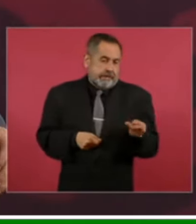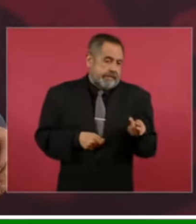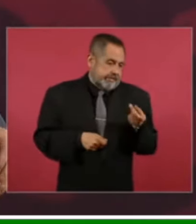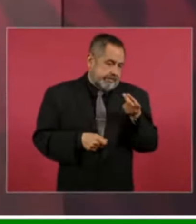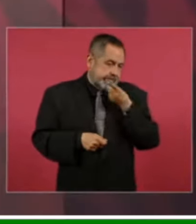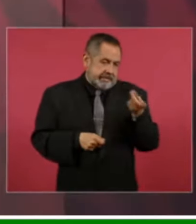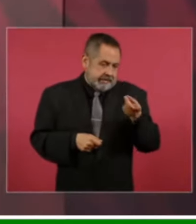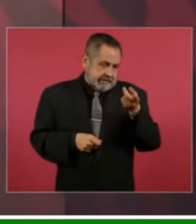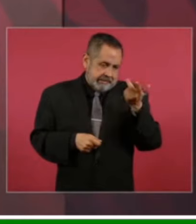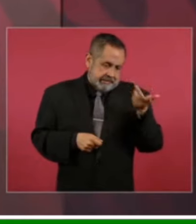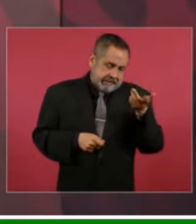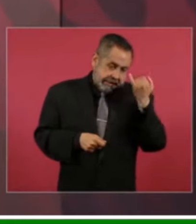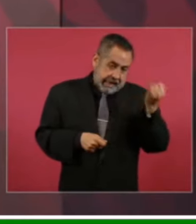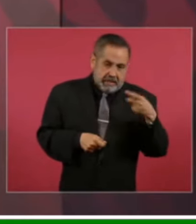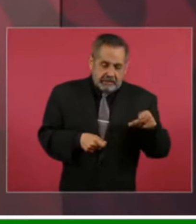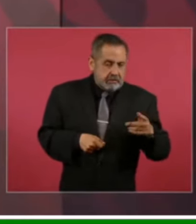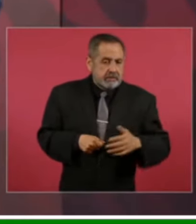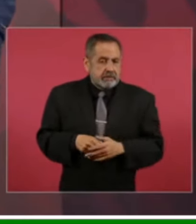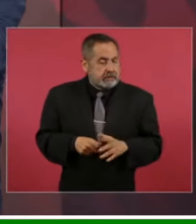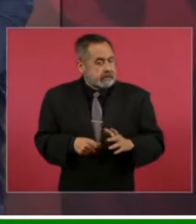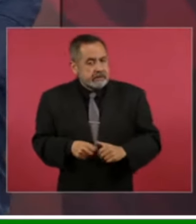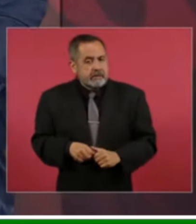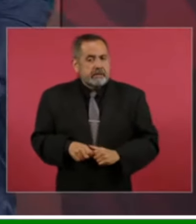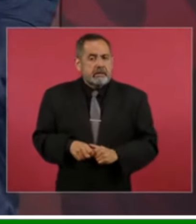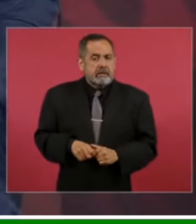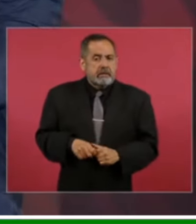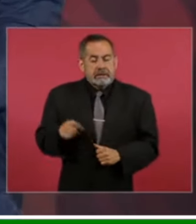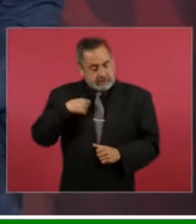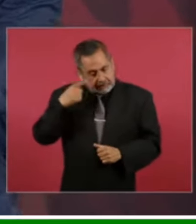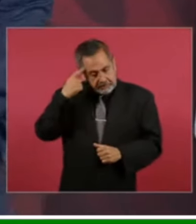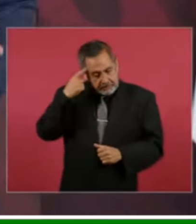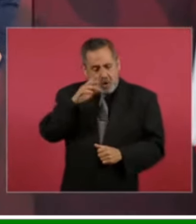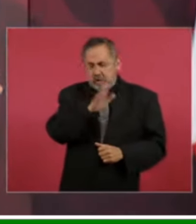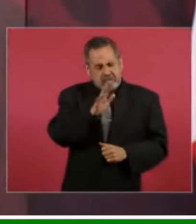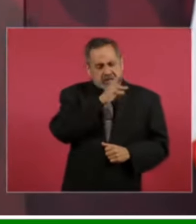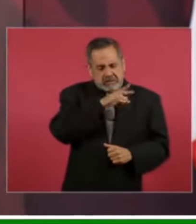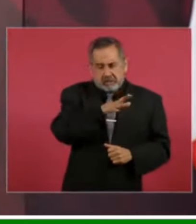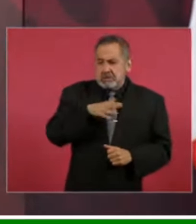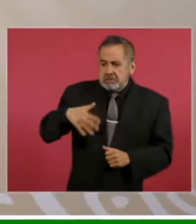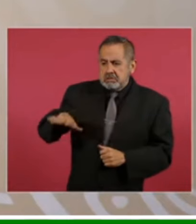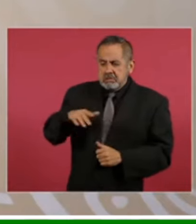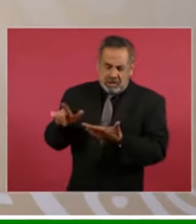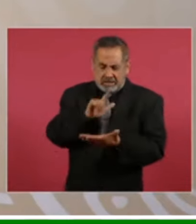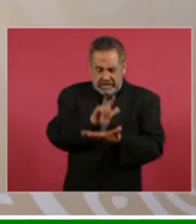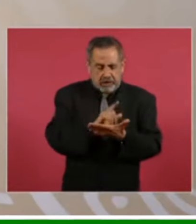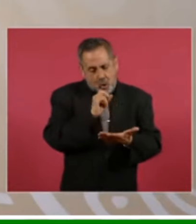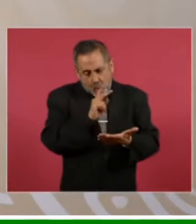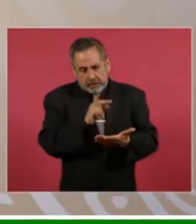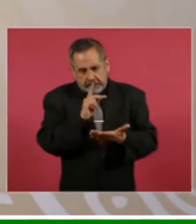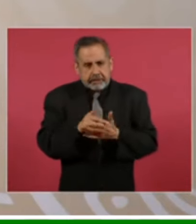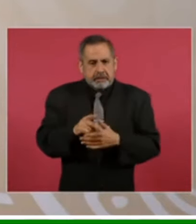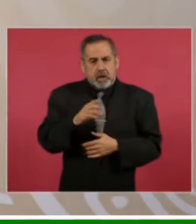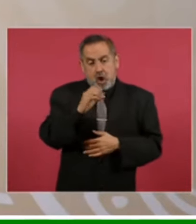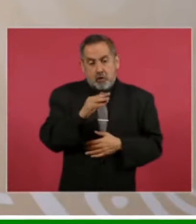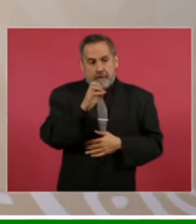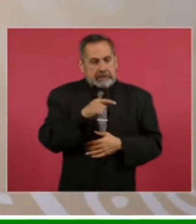argumento la excusa entonces vamos a buscar un mecanismo para cumplir con la ley con la